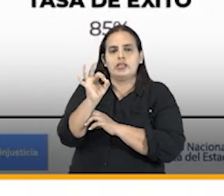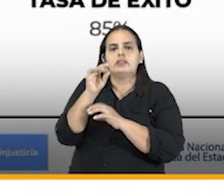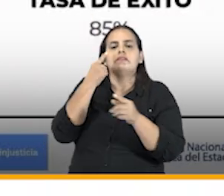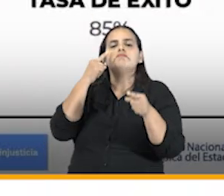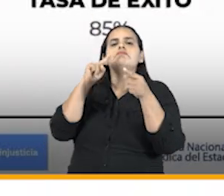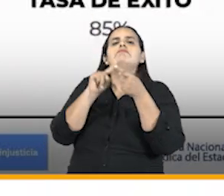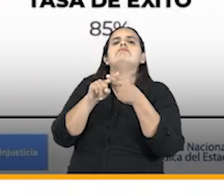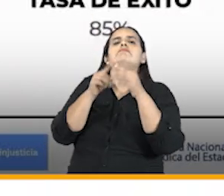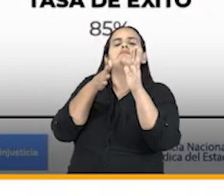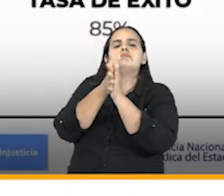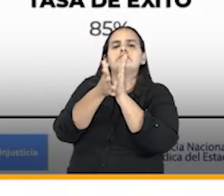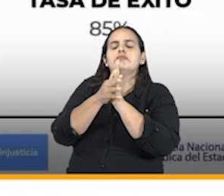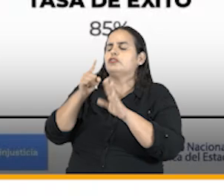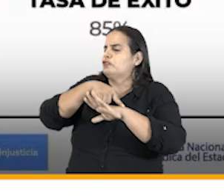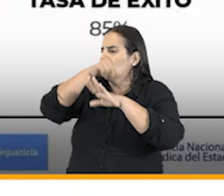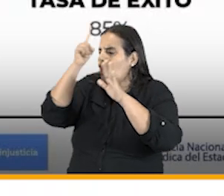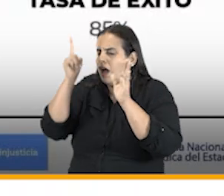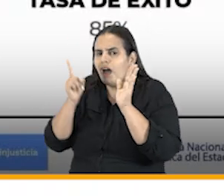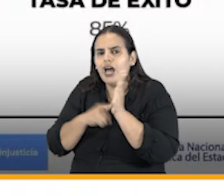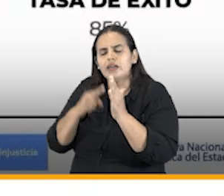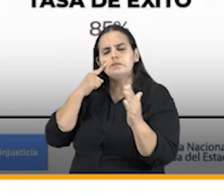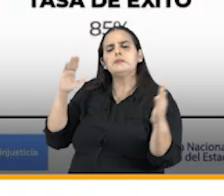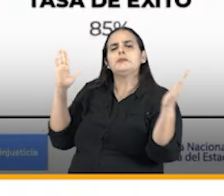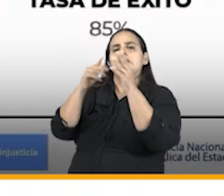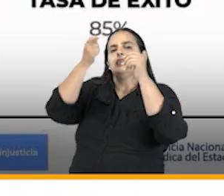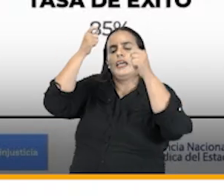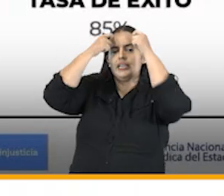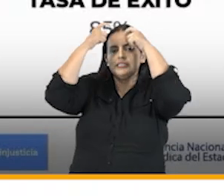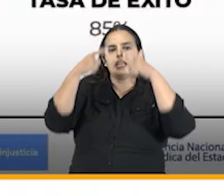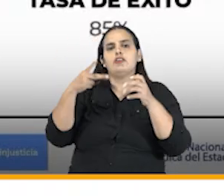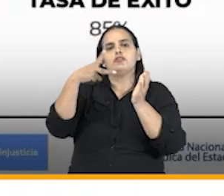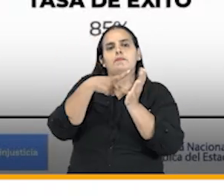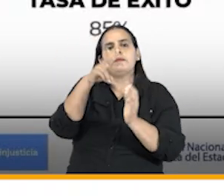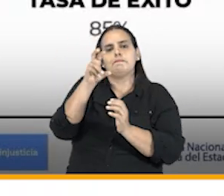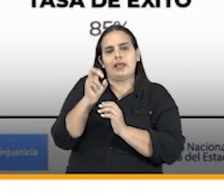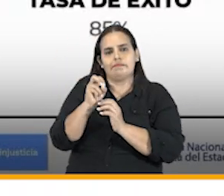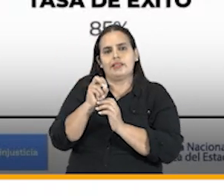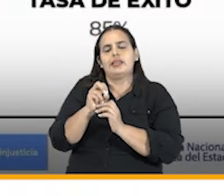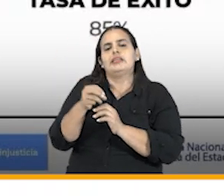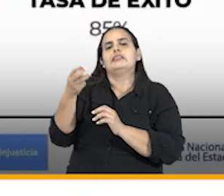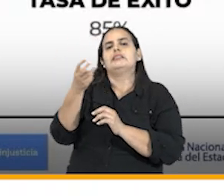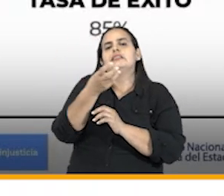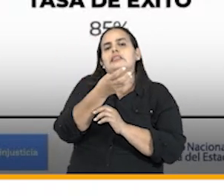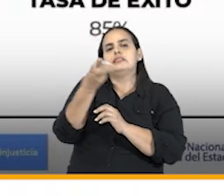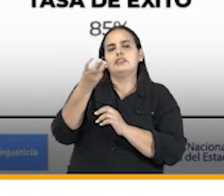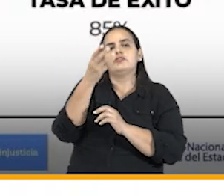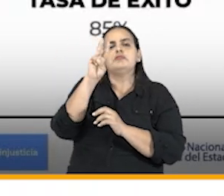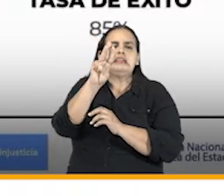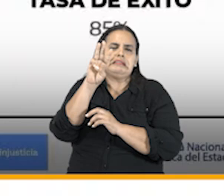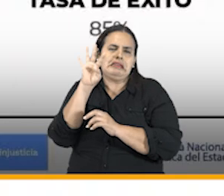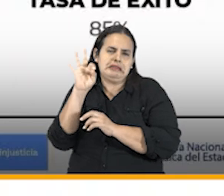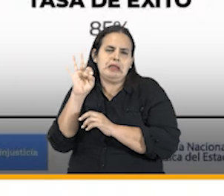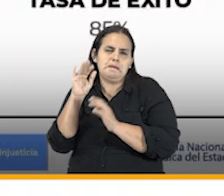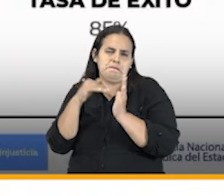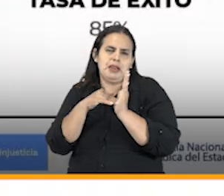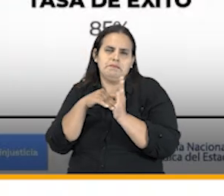pretensiones totales que enfrentaba el estado en ese 2020 es decir en 333 mil pleitos aproximadamente